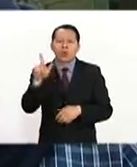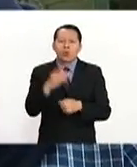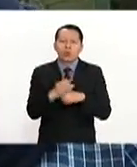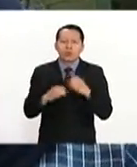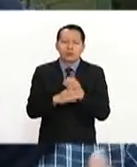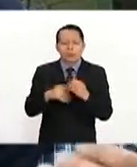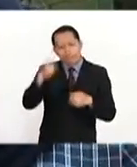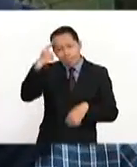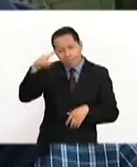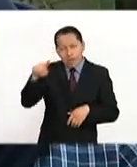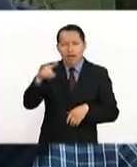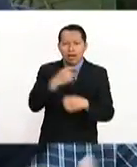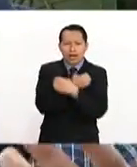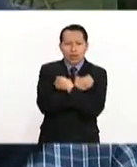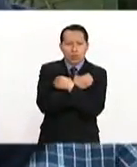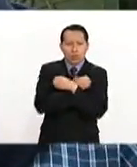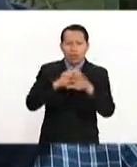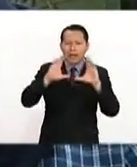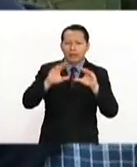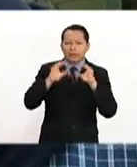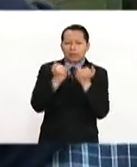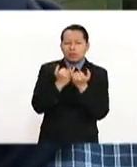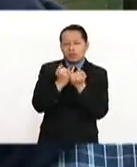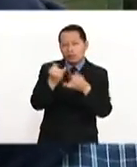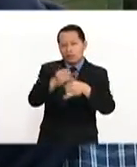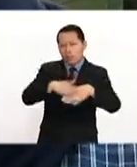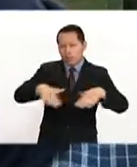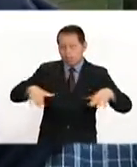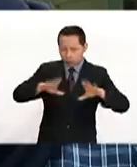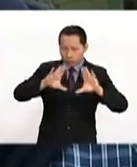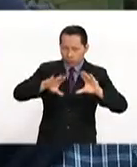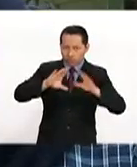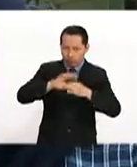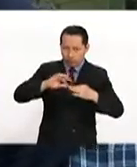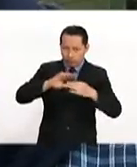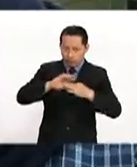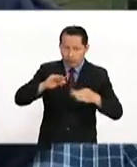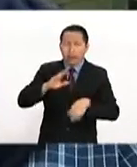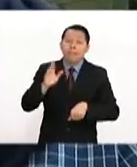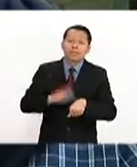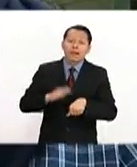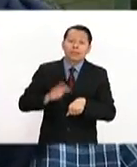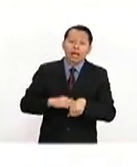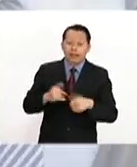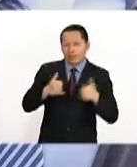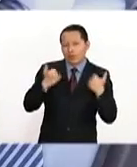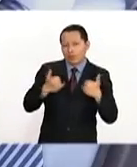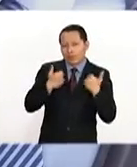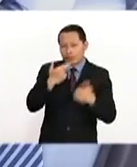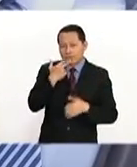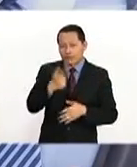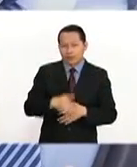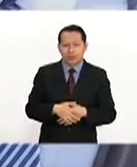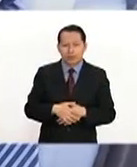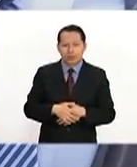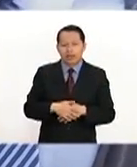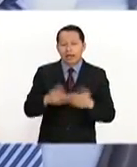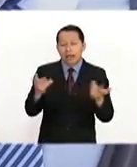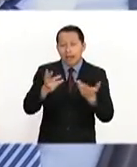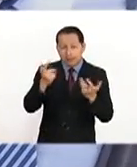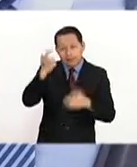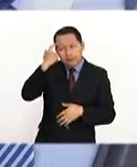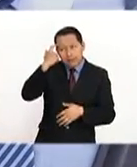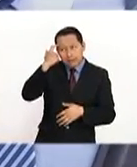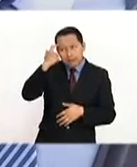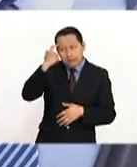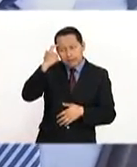educar, al fomentar y al informar a los ciudadanos. Y mucho más si son jóvenes. Hacen conciencia, te hacen